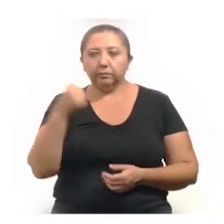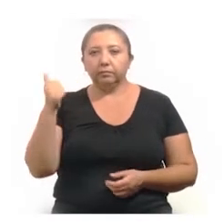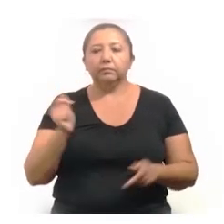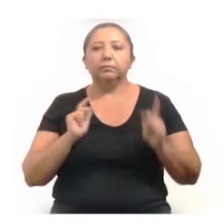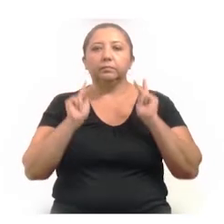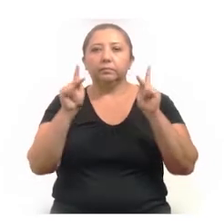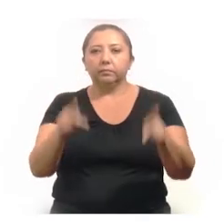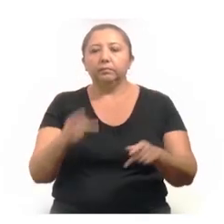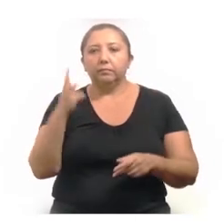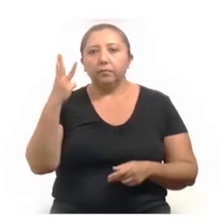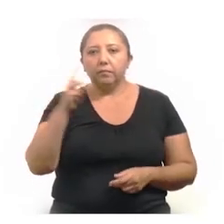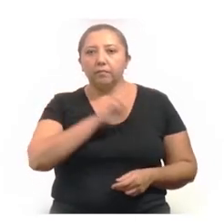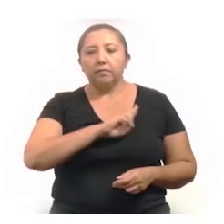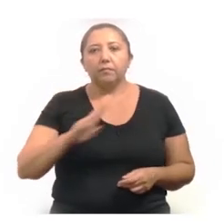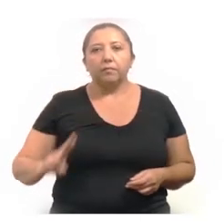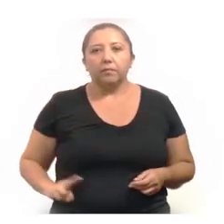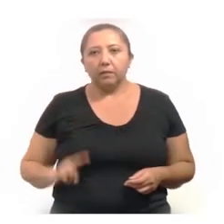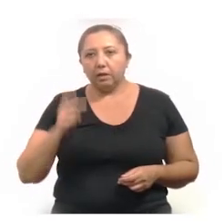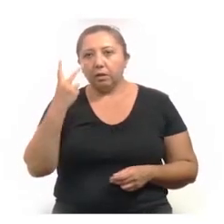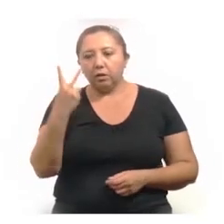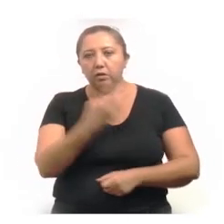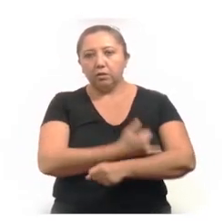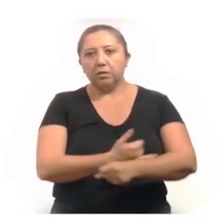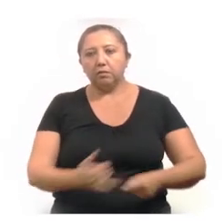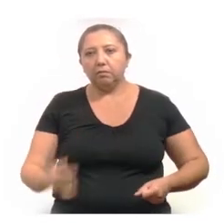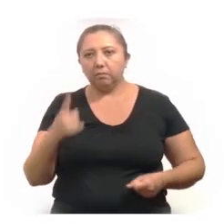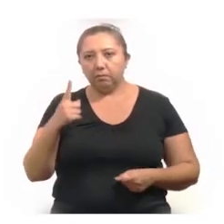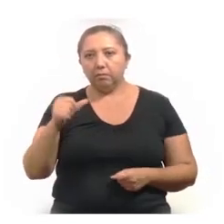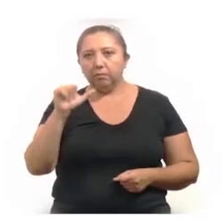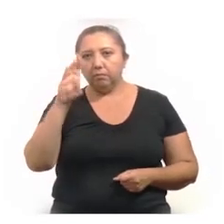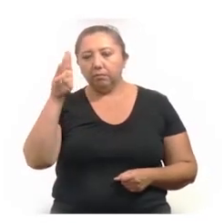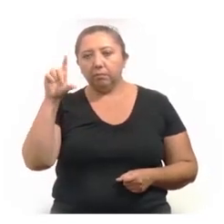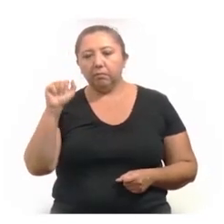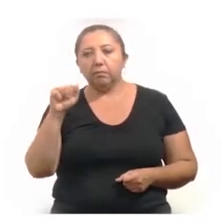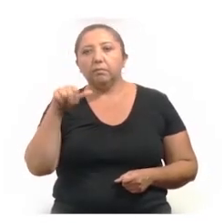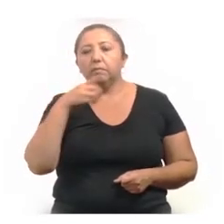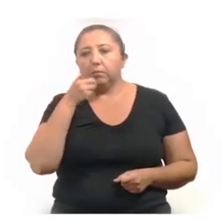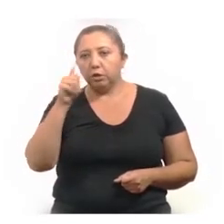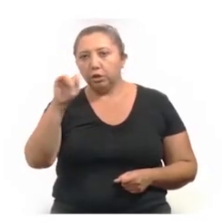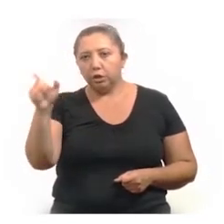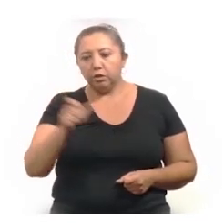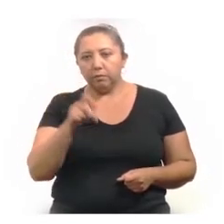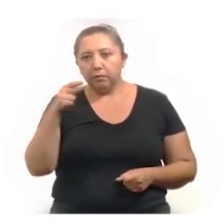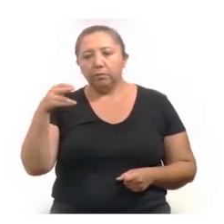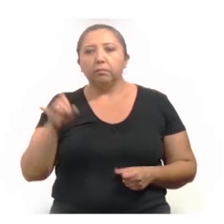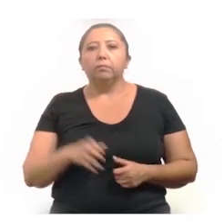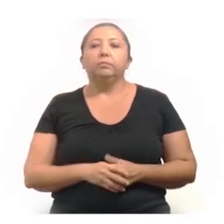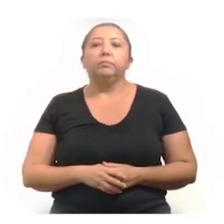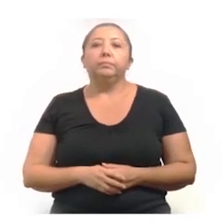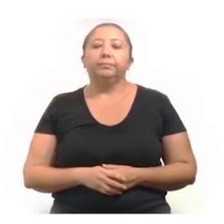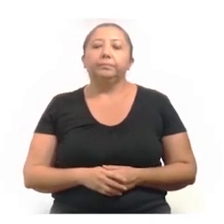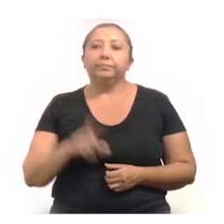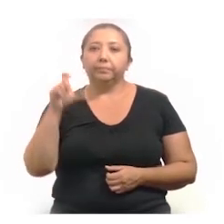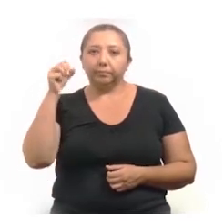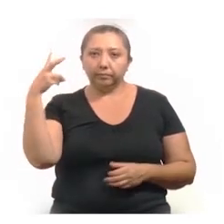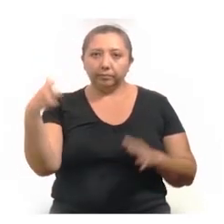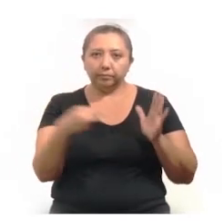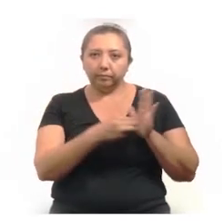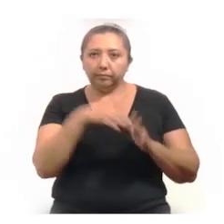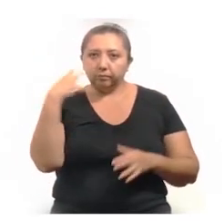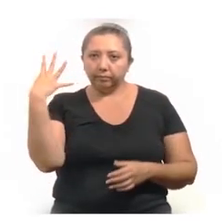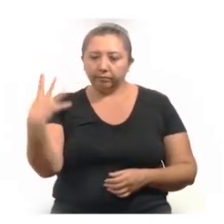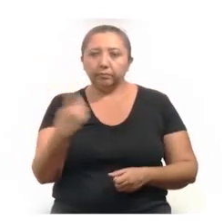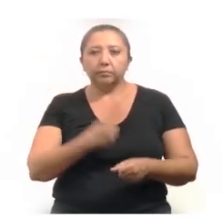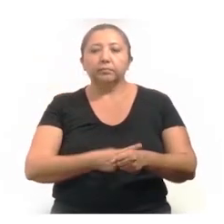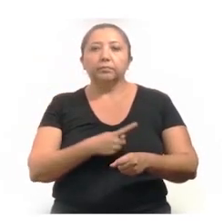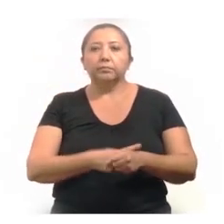6 en Progreso, 3 en Umán, 2 en Nizamal y 1 en Abalá, Timucuy, Tispehual y Tisimín. De los 22,004